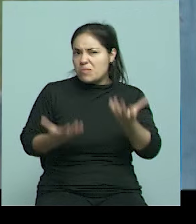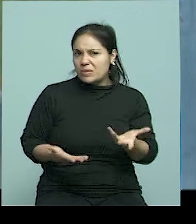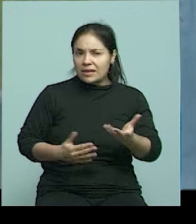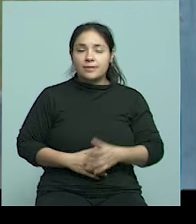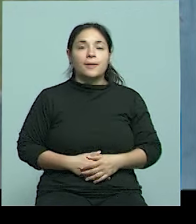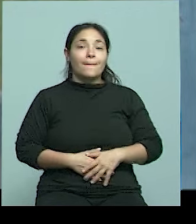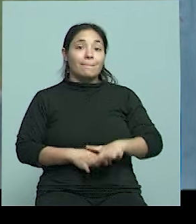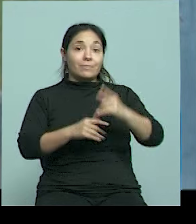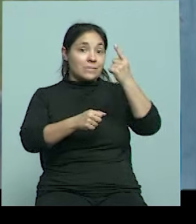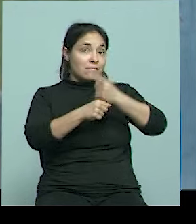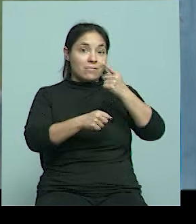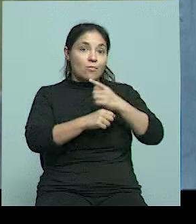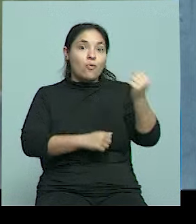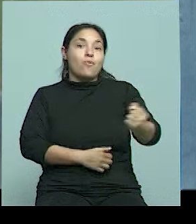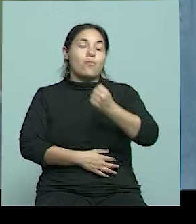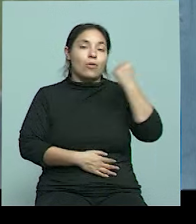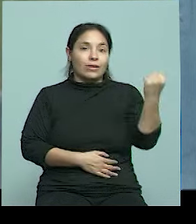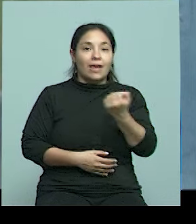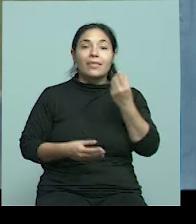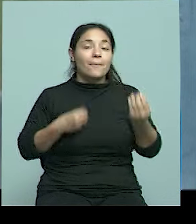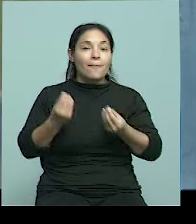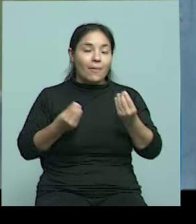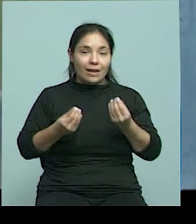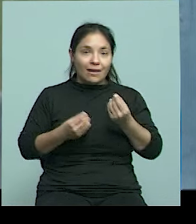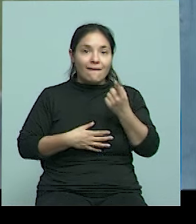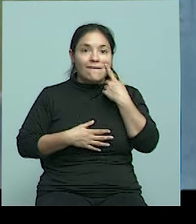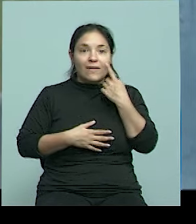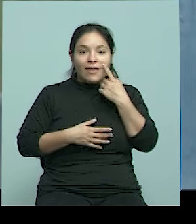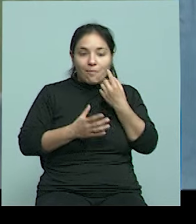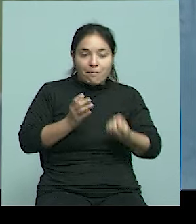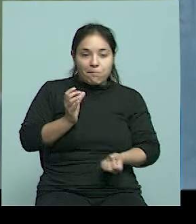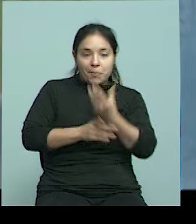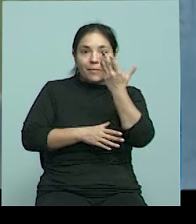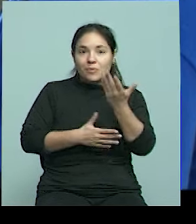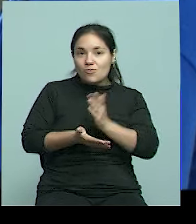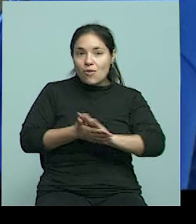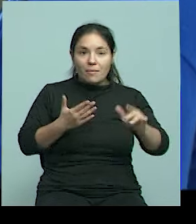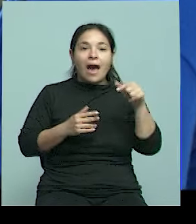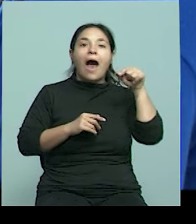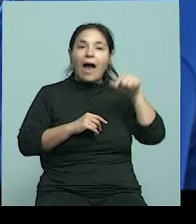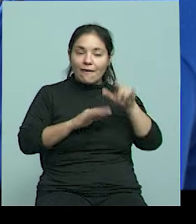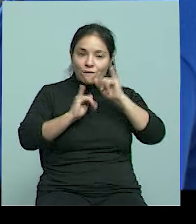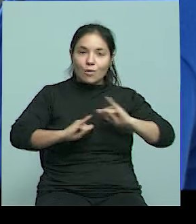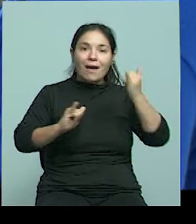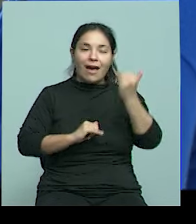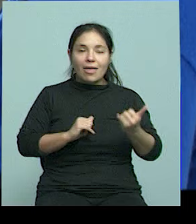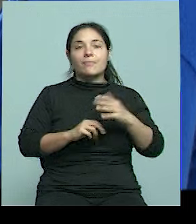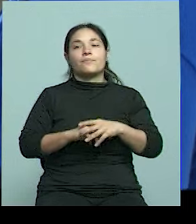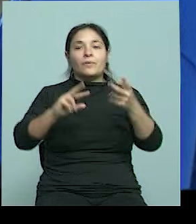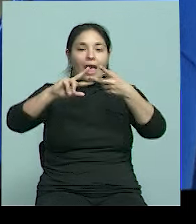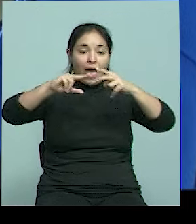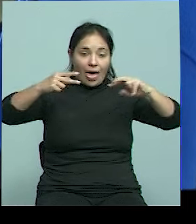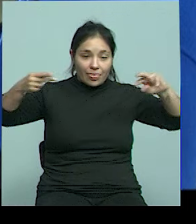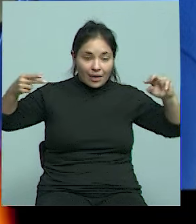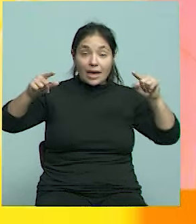Primero que nada, es fundamental para que se genere una nueva vida. O sea, tiene toda la información. La molécula de ADN es una gran